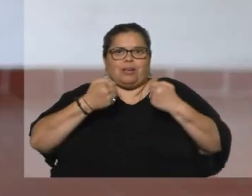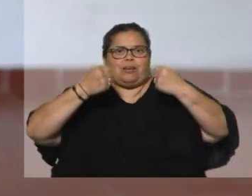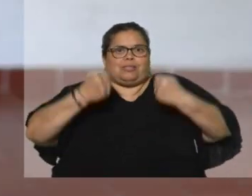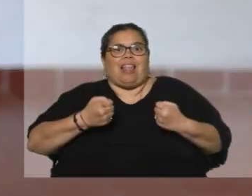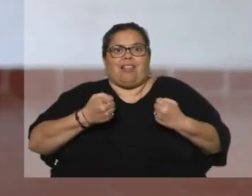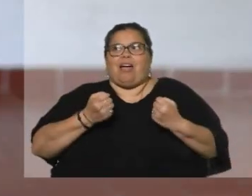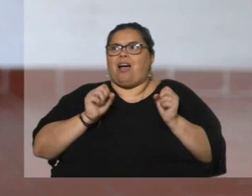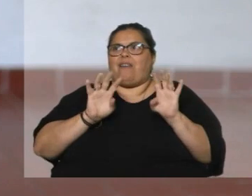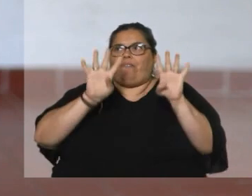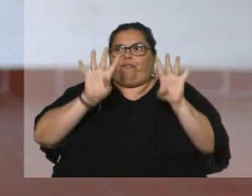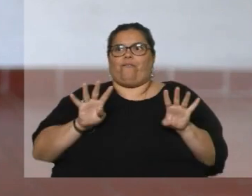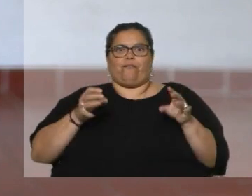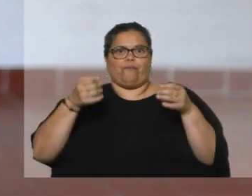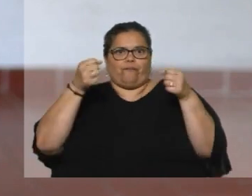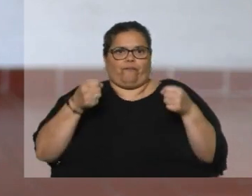celda.